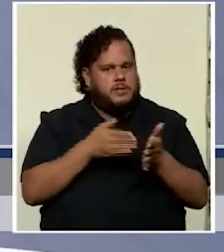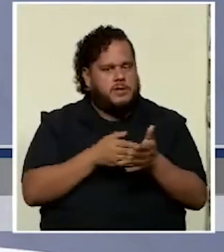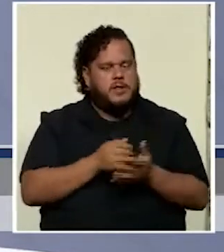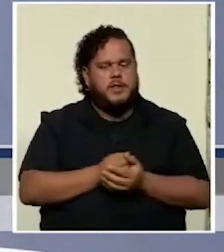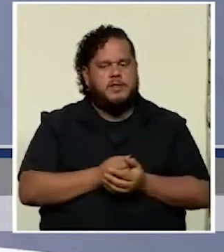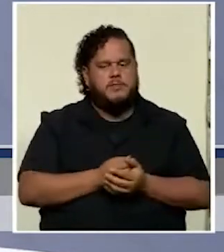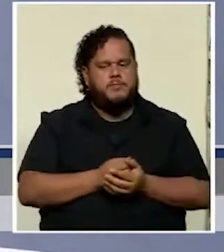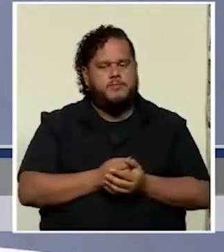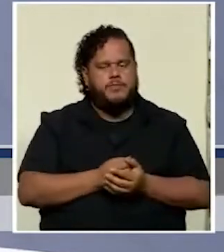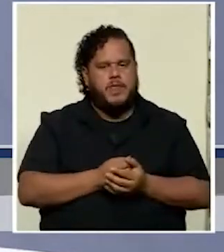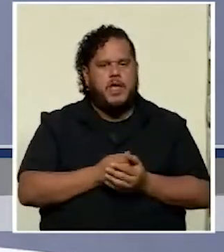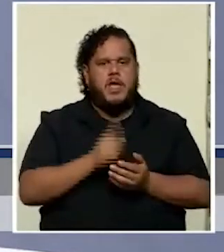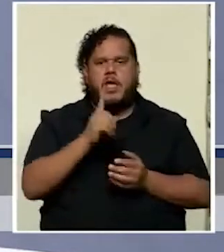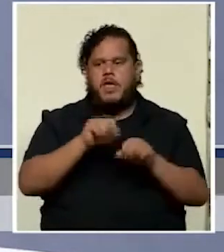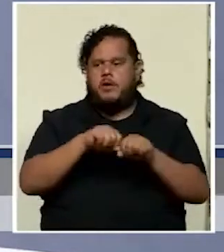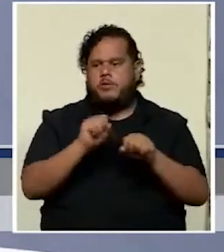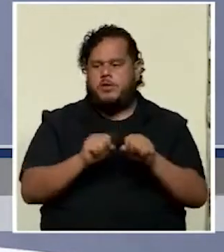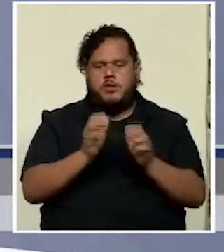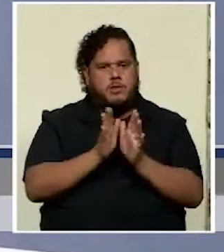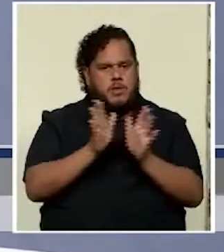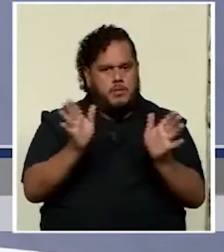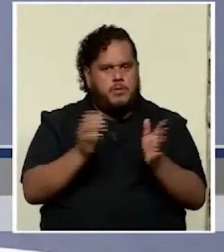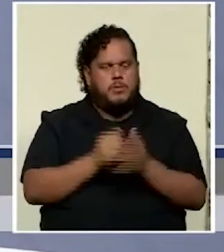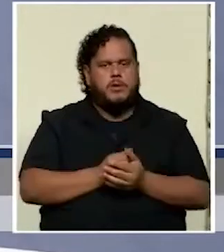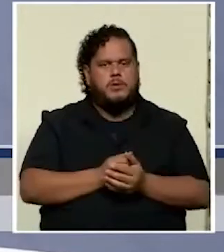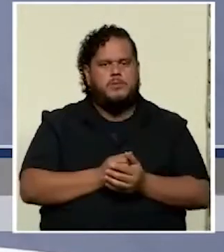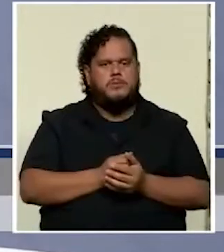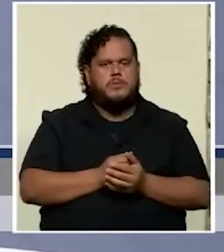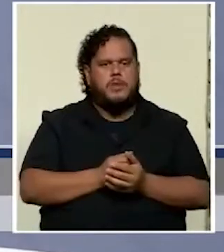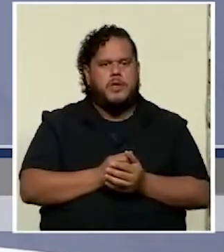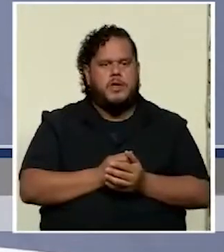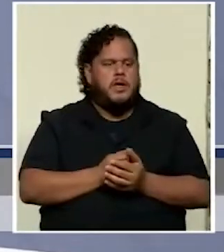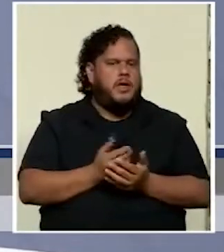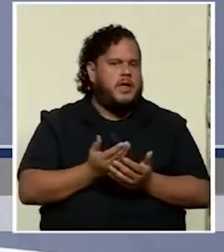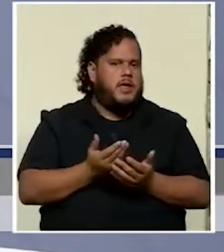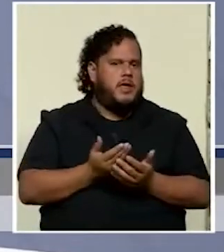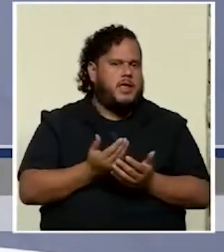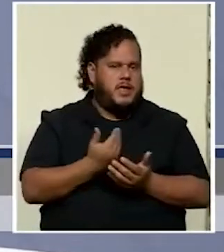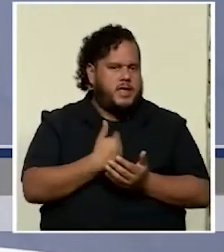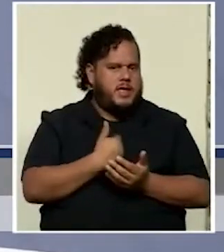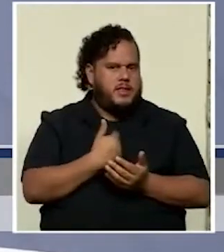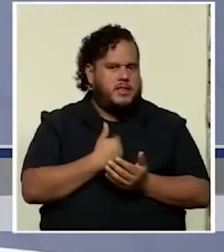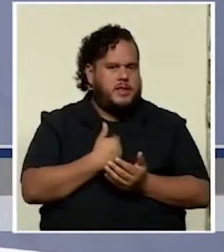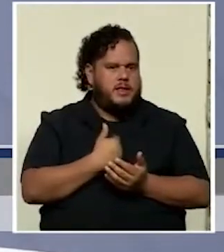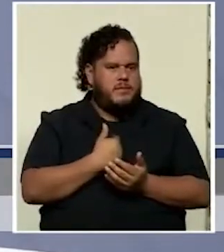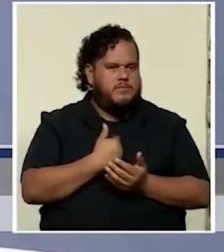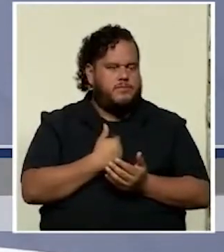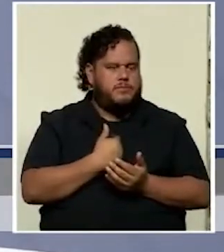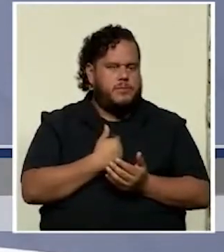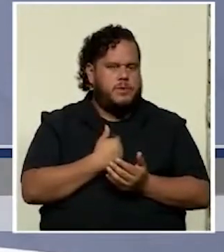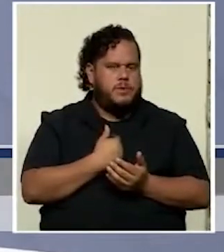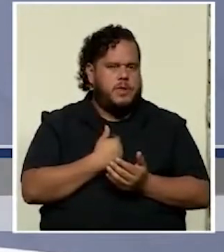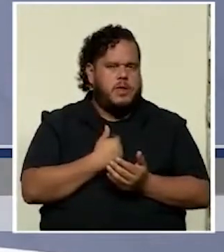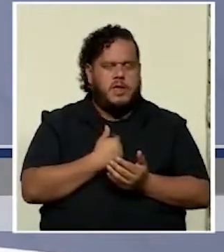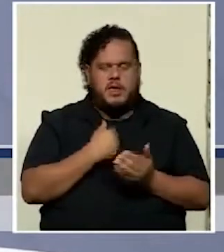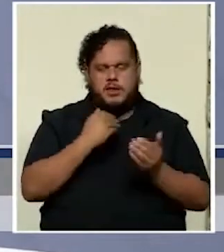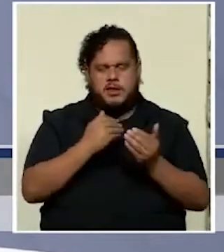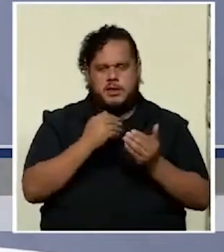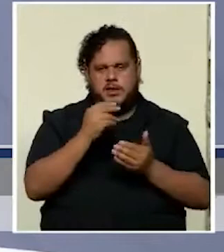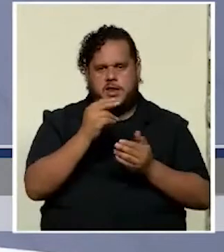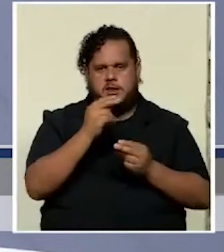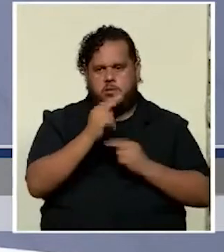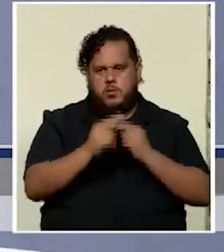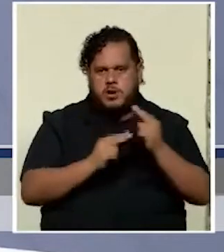en un sistema público que es un tiene una casi es universal verdad